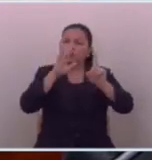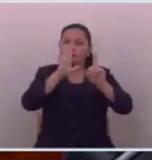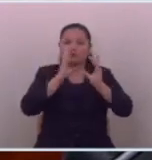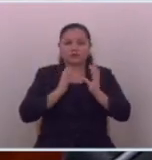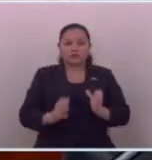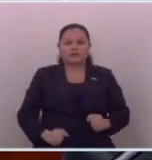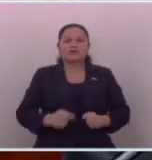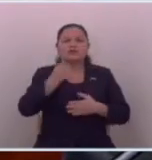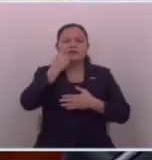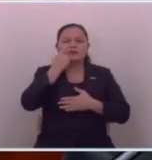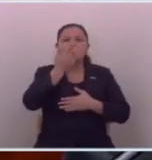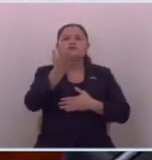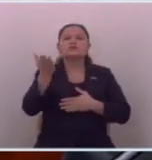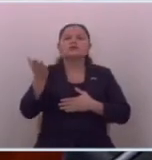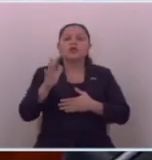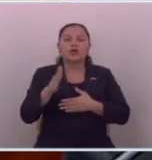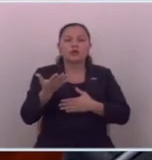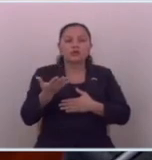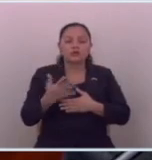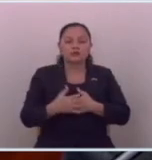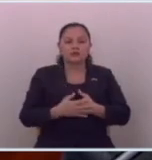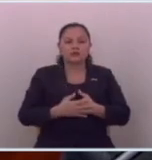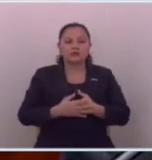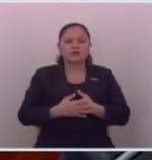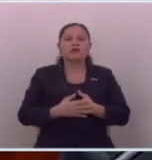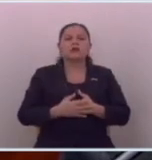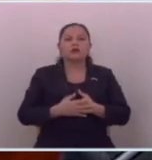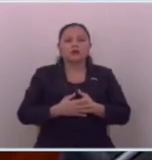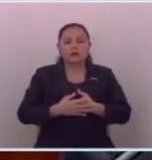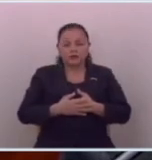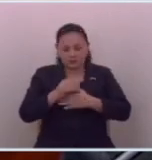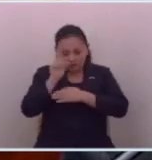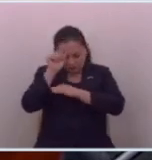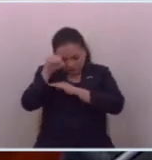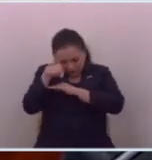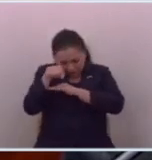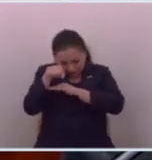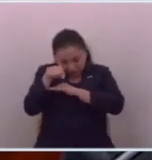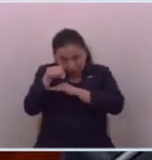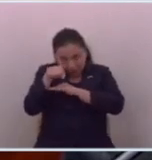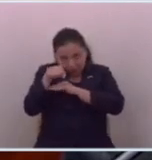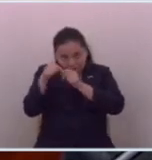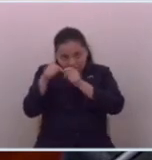donde estaban ustedes allá agachan la cabeza los de la esquina